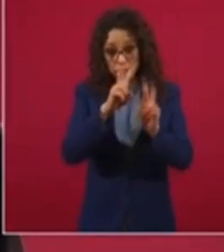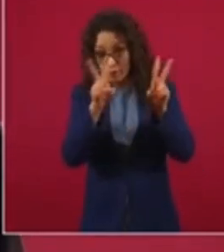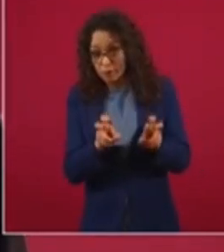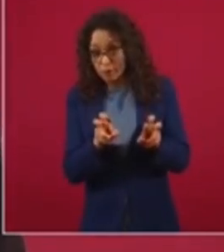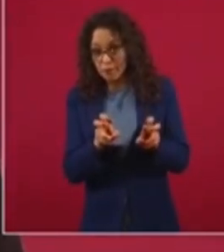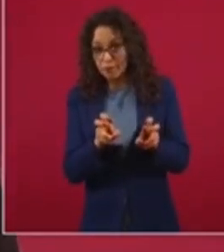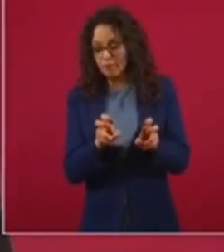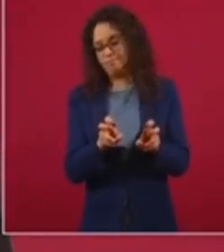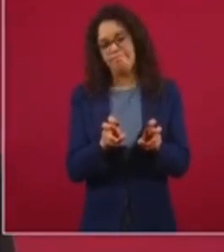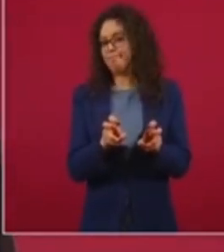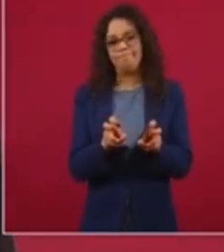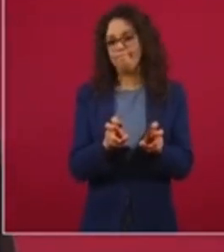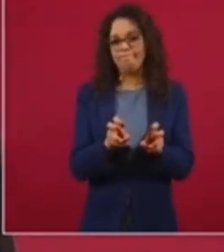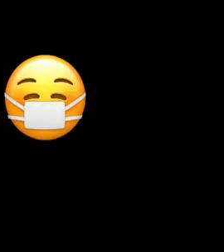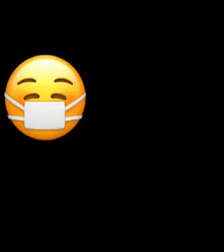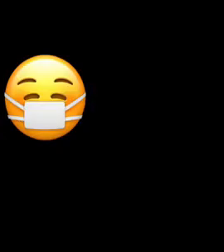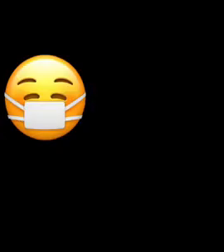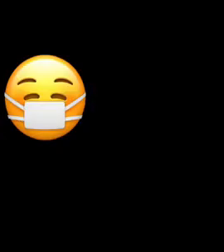de estrenaturales.